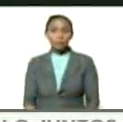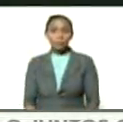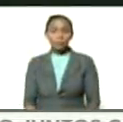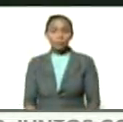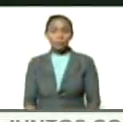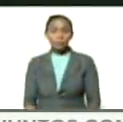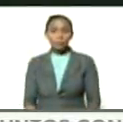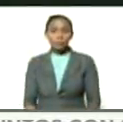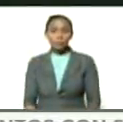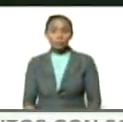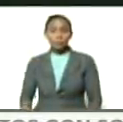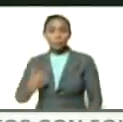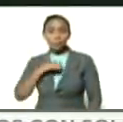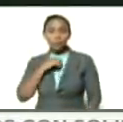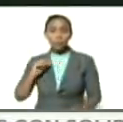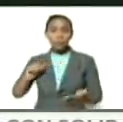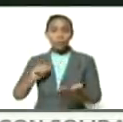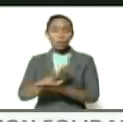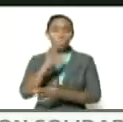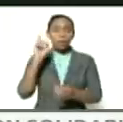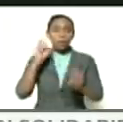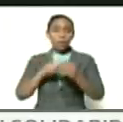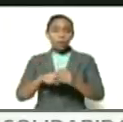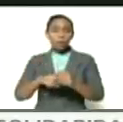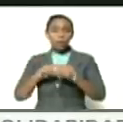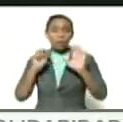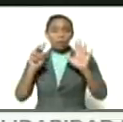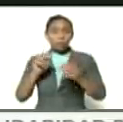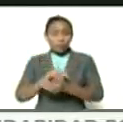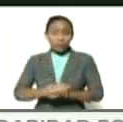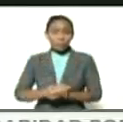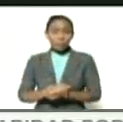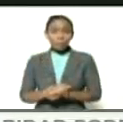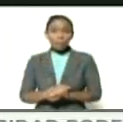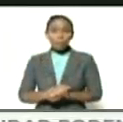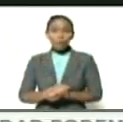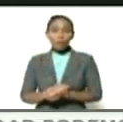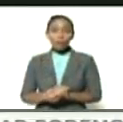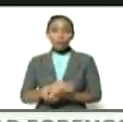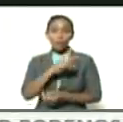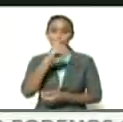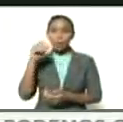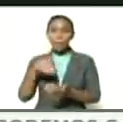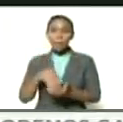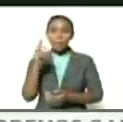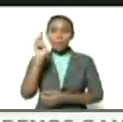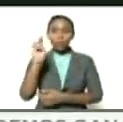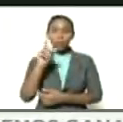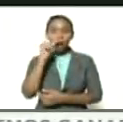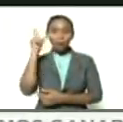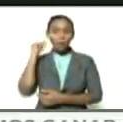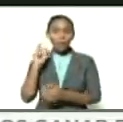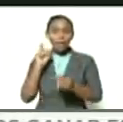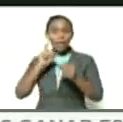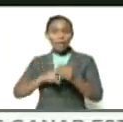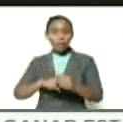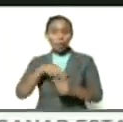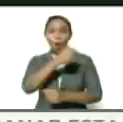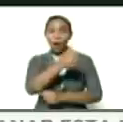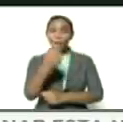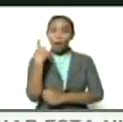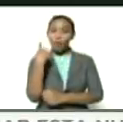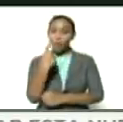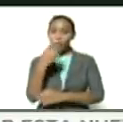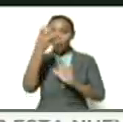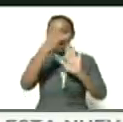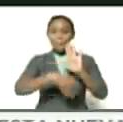hemos impulsado el registro y van 7 millones 200 mil venezolanos que se han inscrito en cada uno de